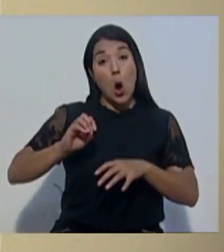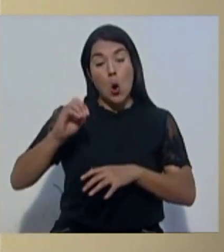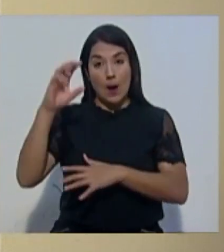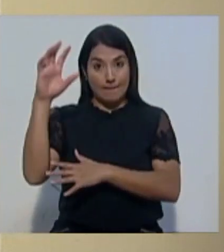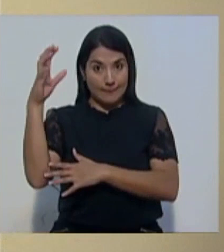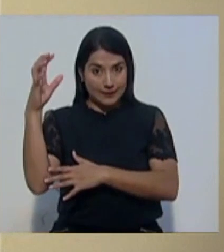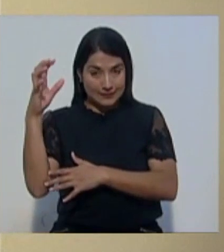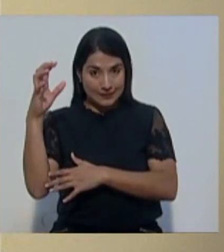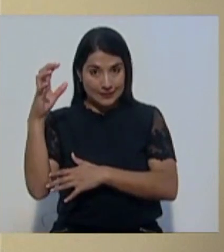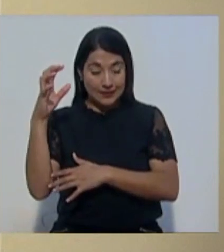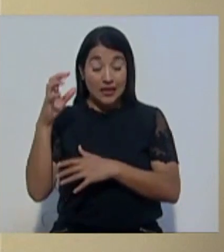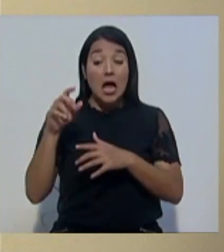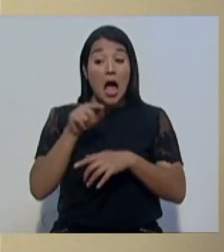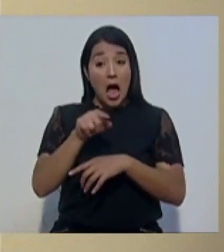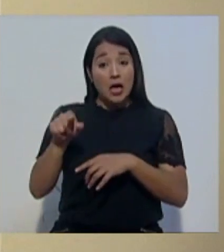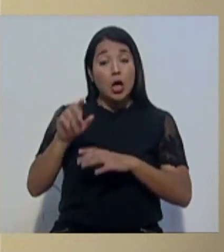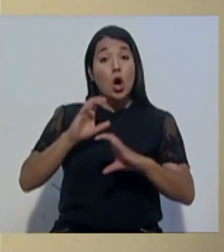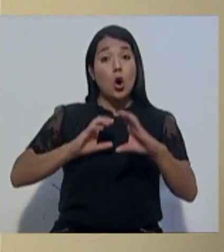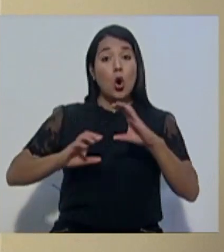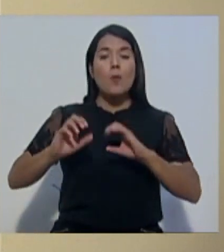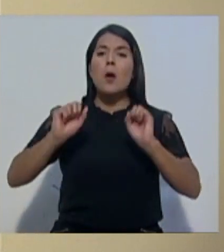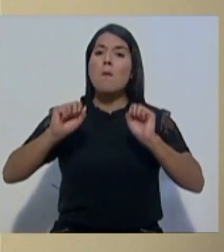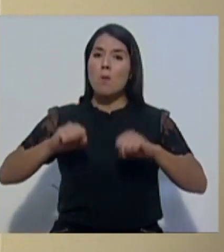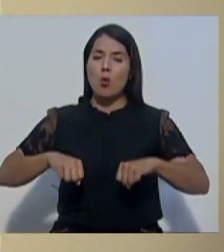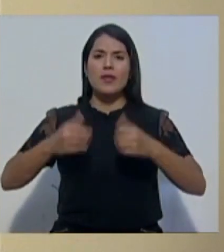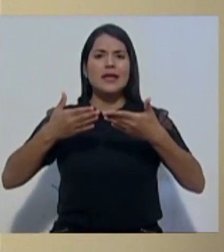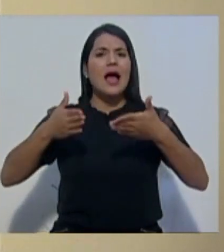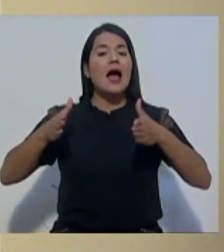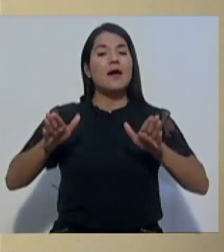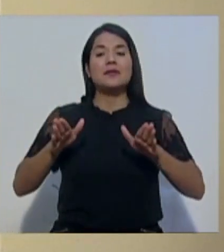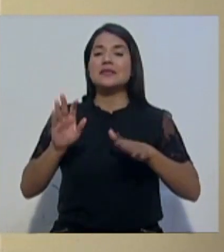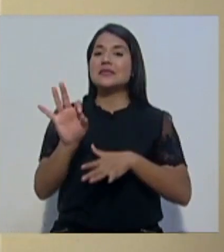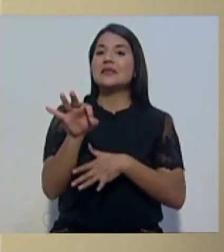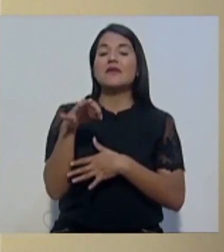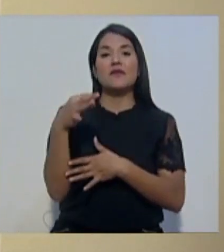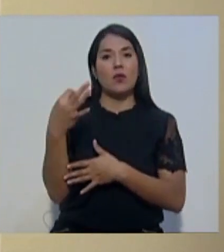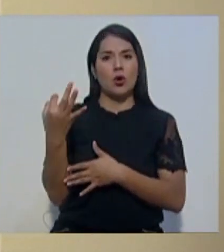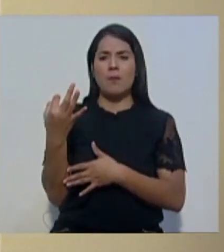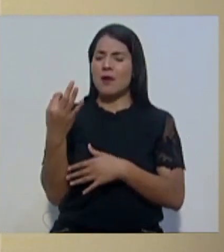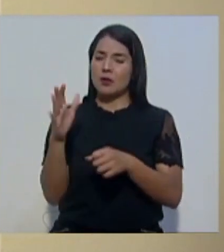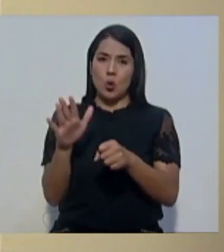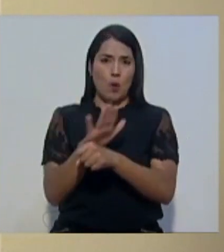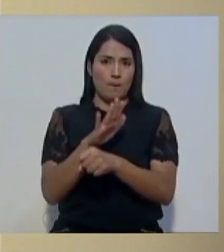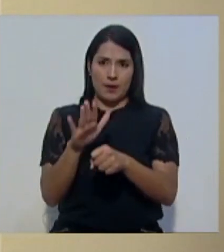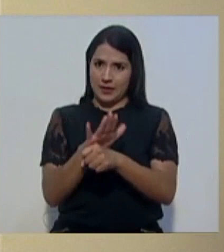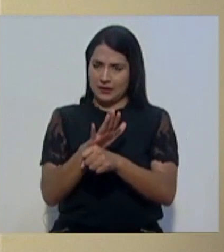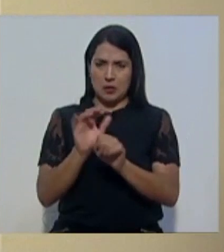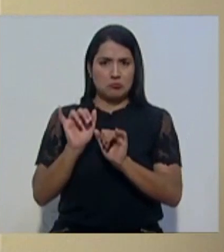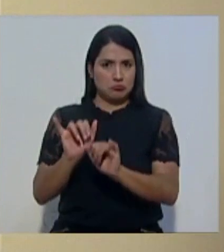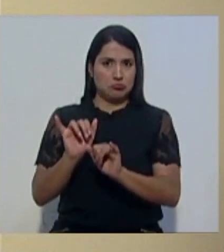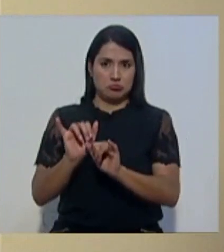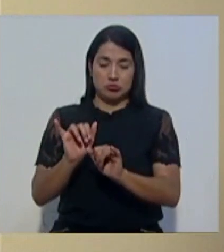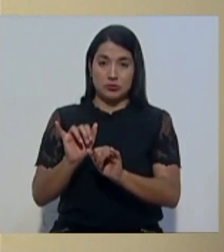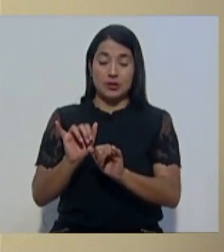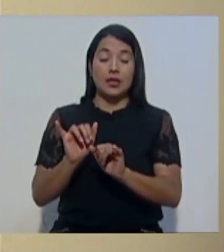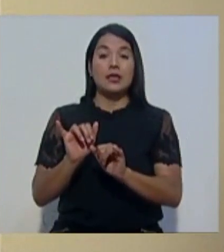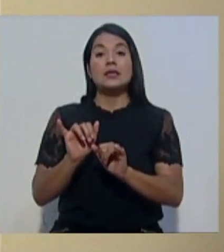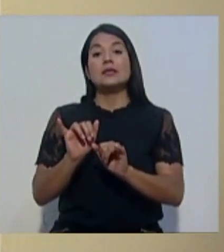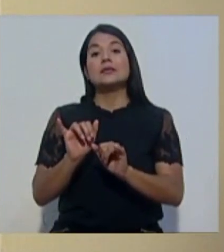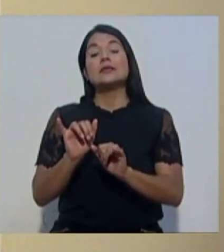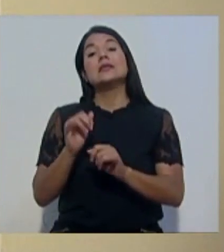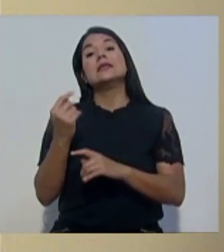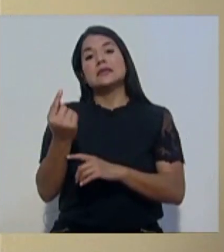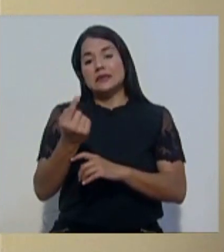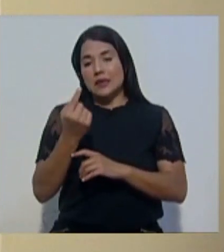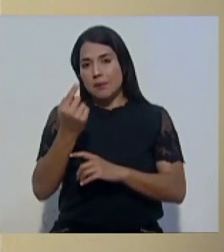amarilla, los comercios puedan funcionar de manera total, de manera permanente, de acuerdo a